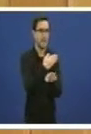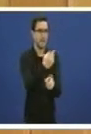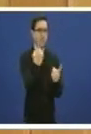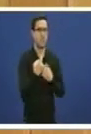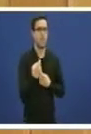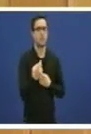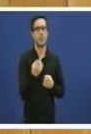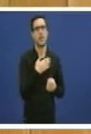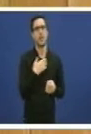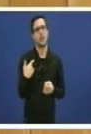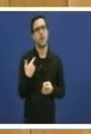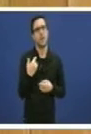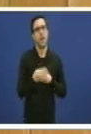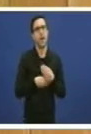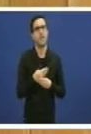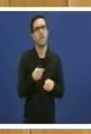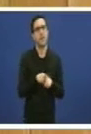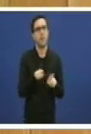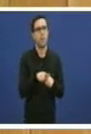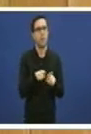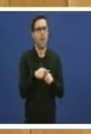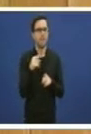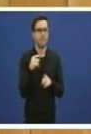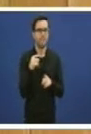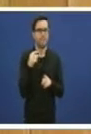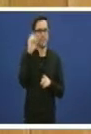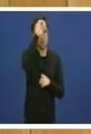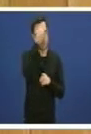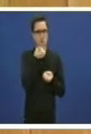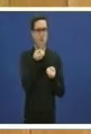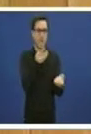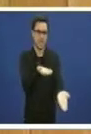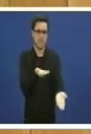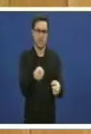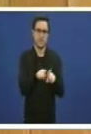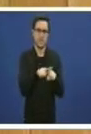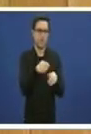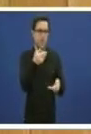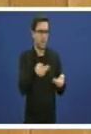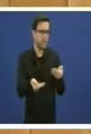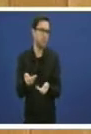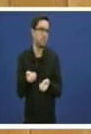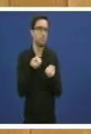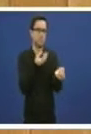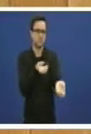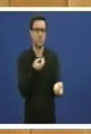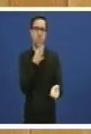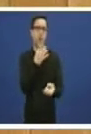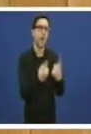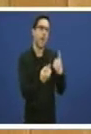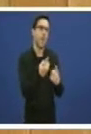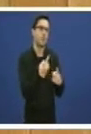necesario facer unha serie de consideración sobre todo para poñer en orden as ideas que parece vostede que non ten claras